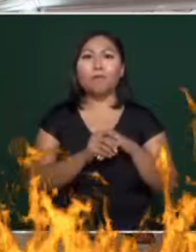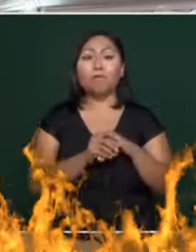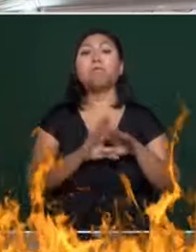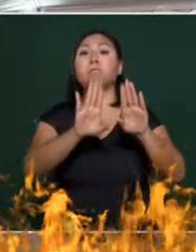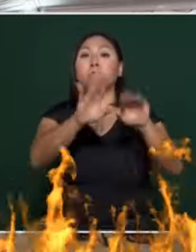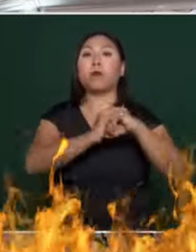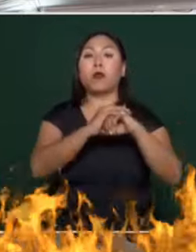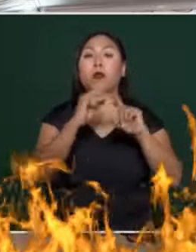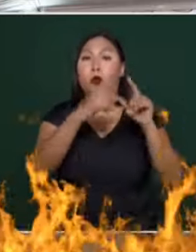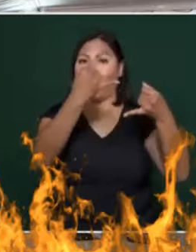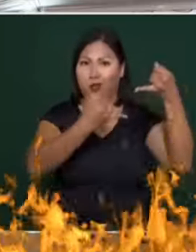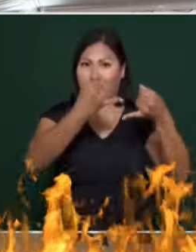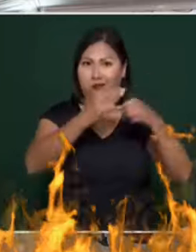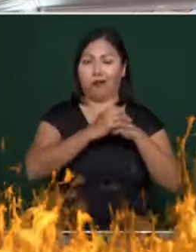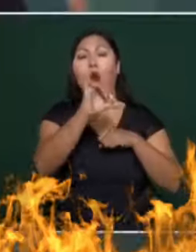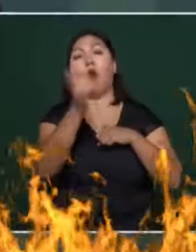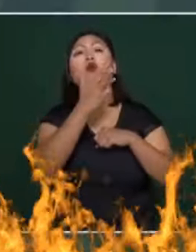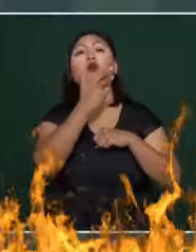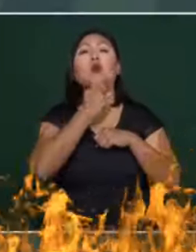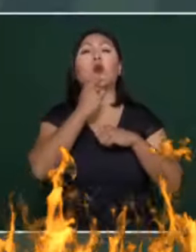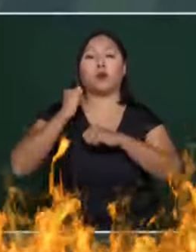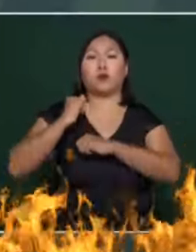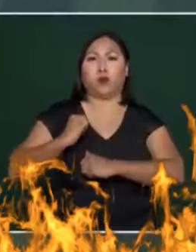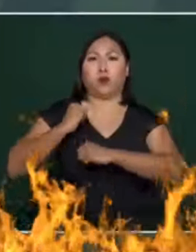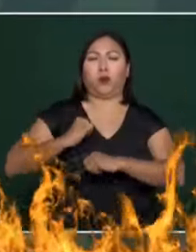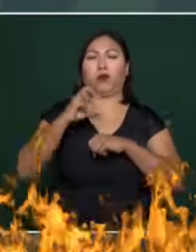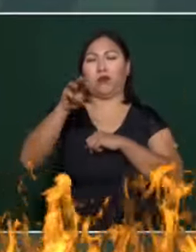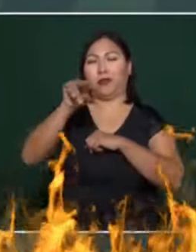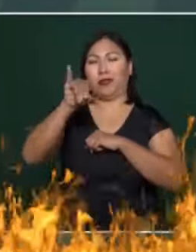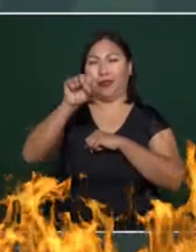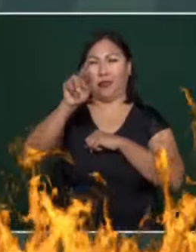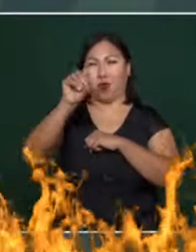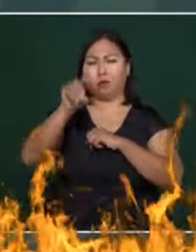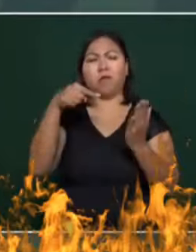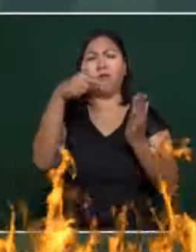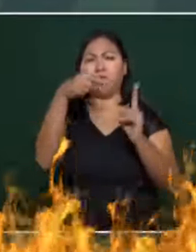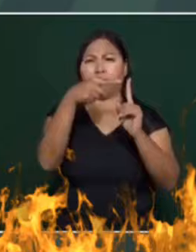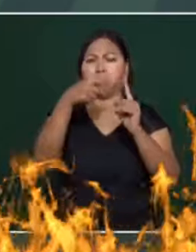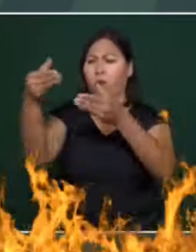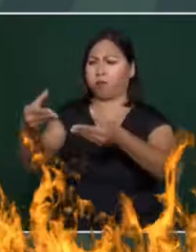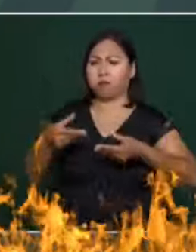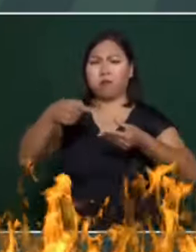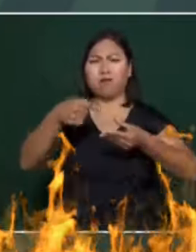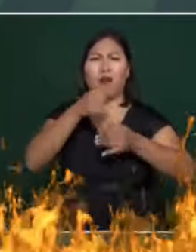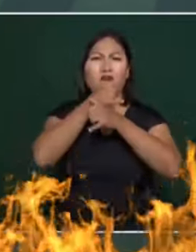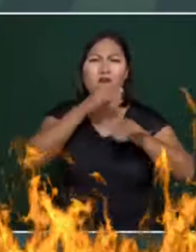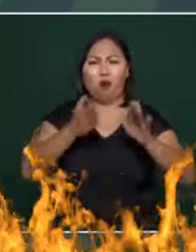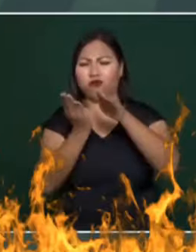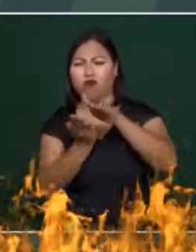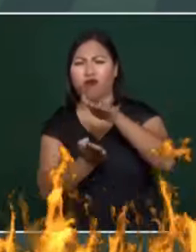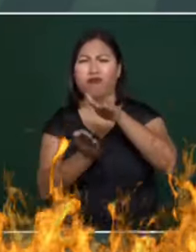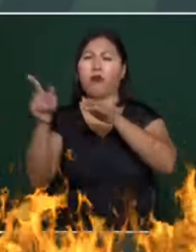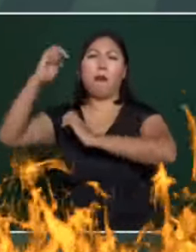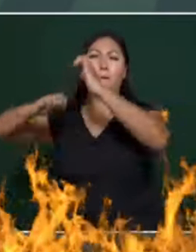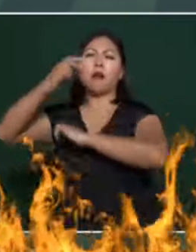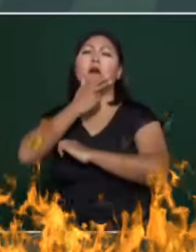no hablar nada más de los jueces que recibe un expediente, en efecto de la empresa de Ricardo Salinas